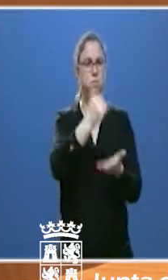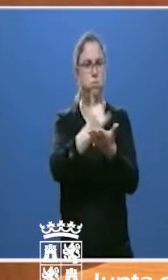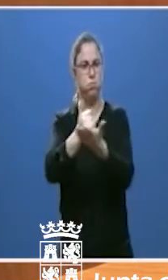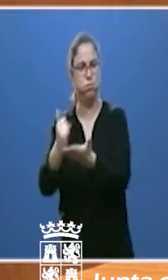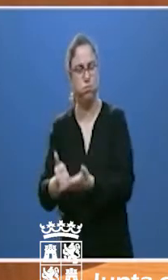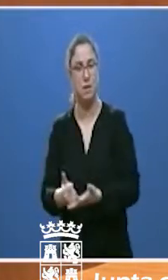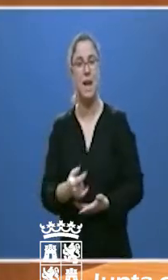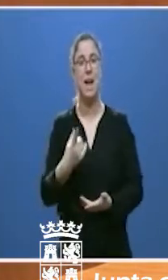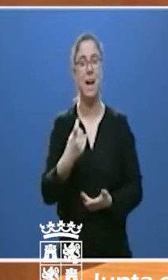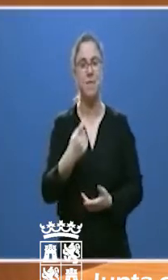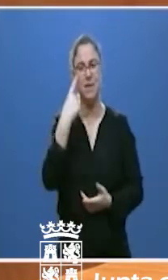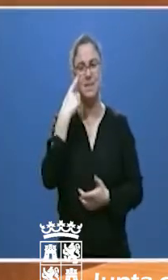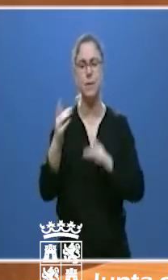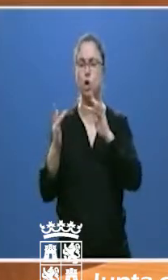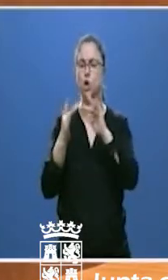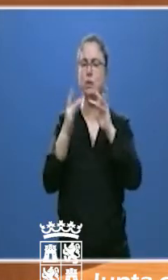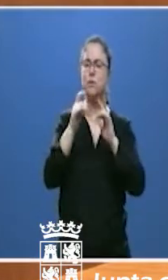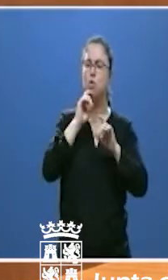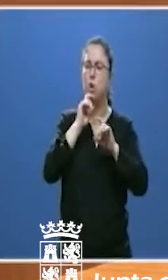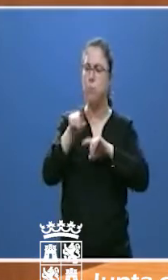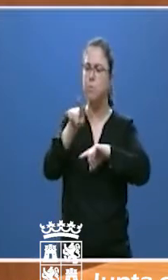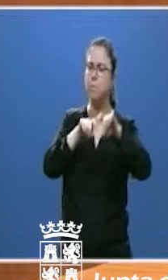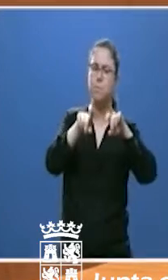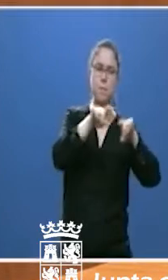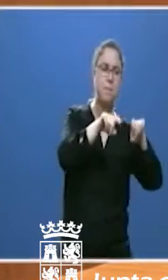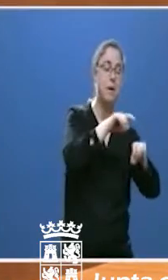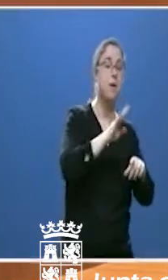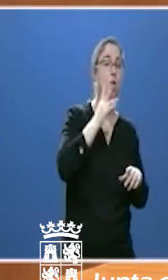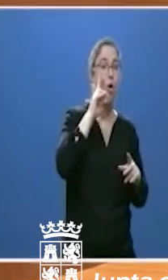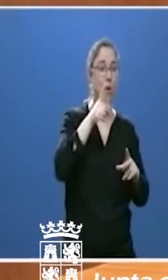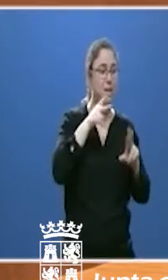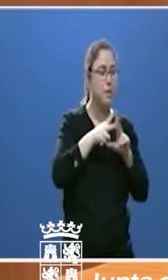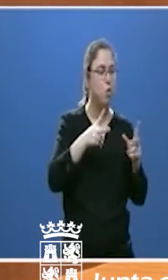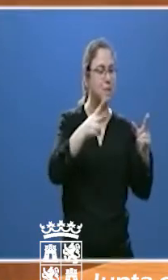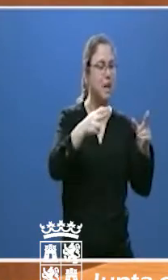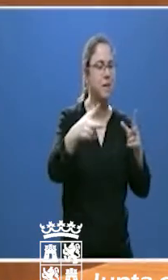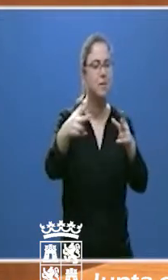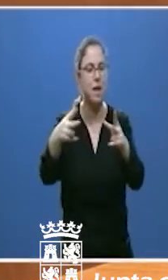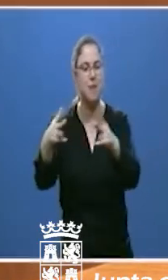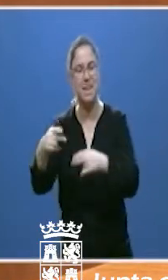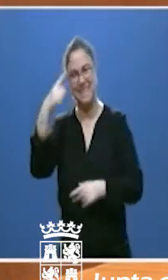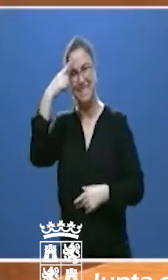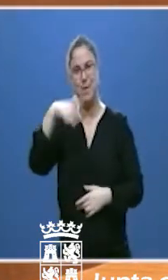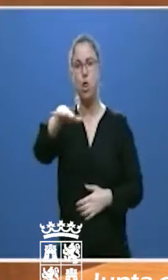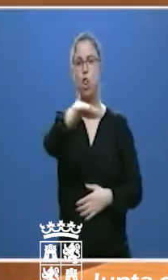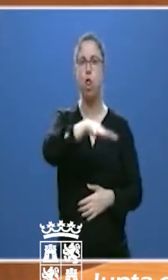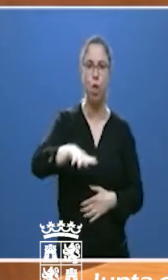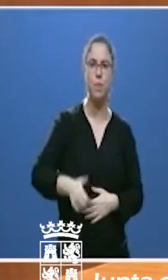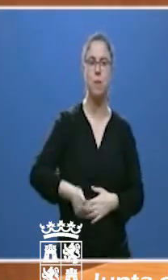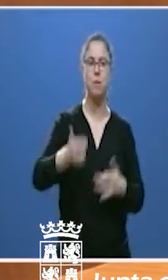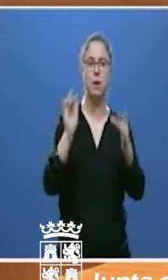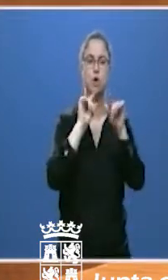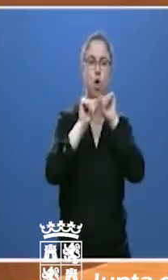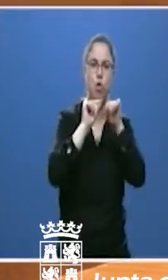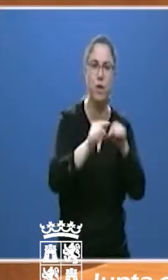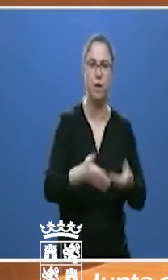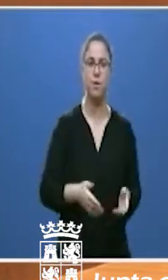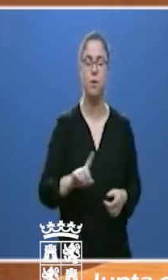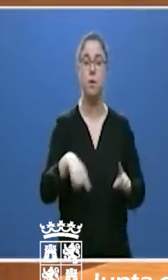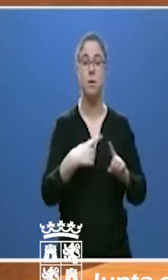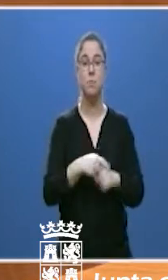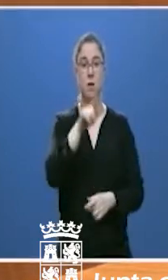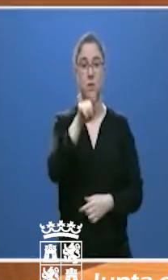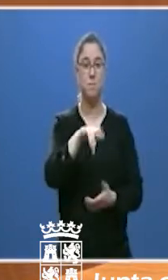trazabilidad de los contactos de forma rápida para segmentar territorial y demográficamente. Identificar a las